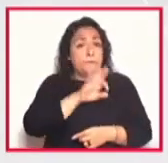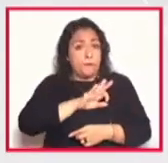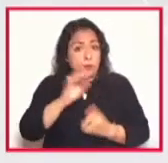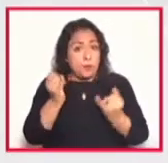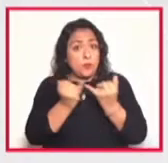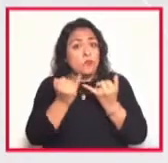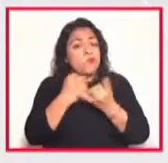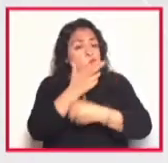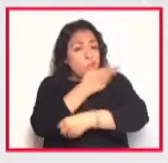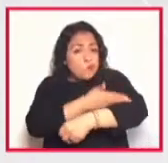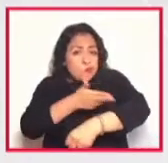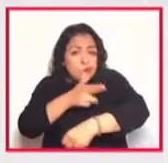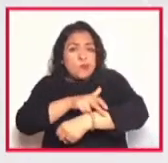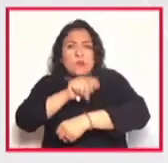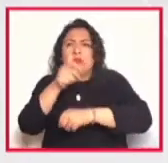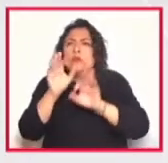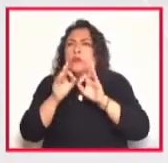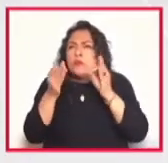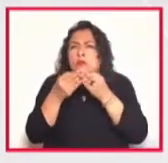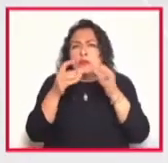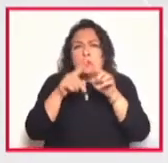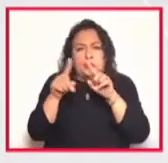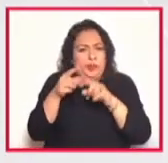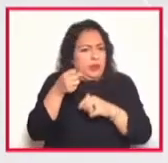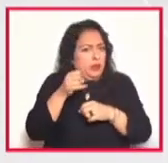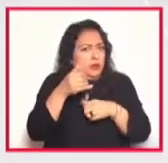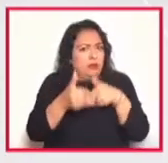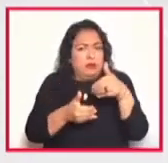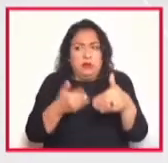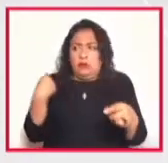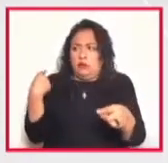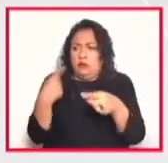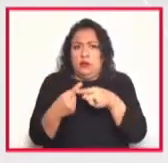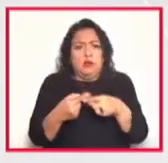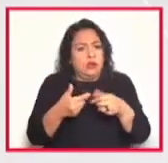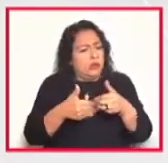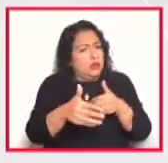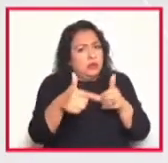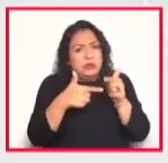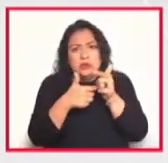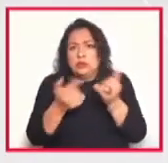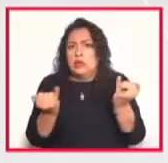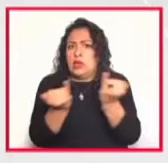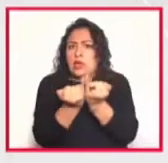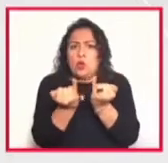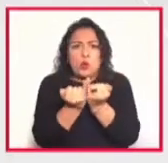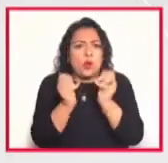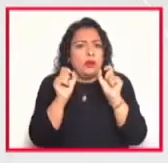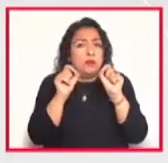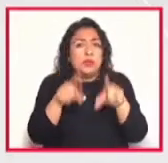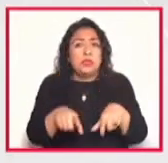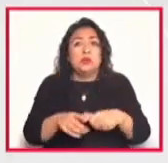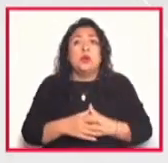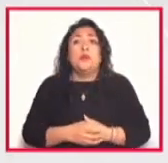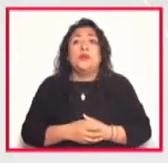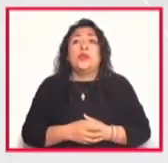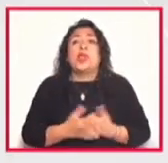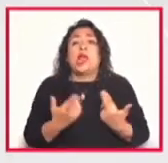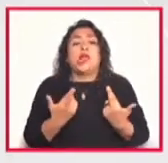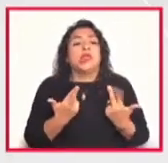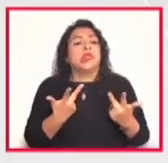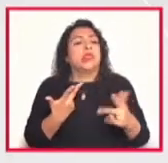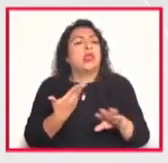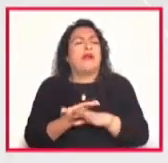gestionar otras salidas y así se han hecho y así se va a continuar haciendo. Destruir es muy sencillo.